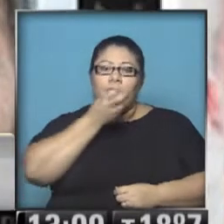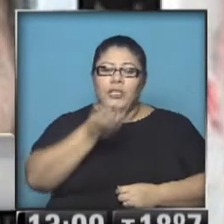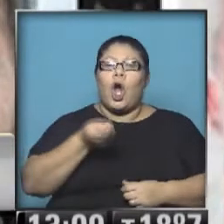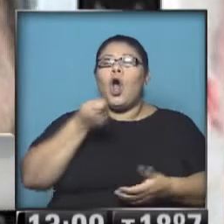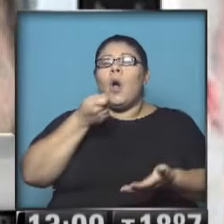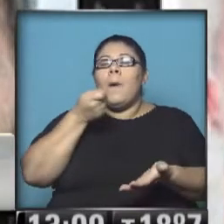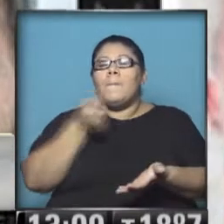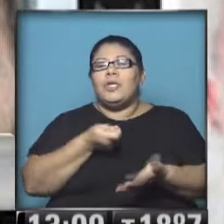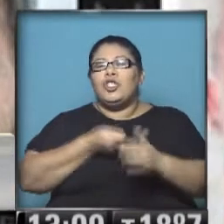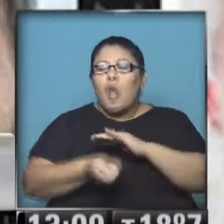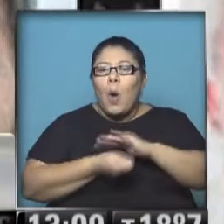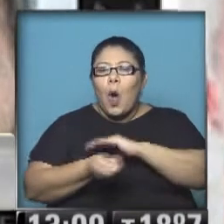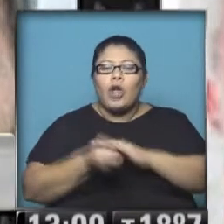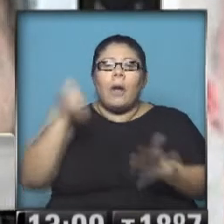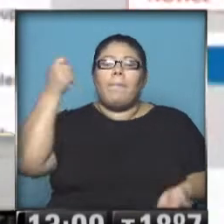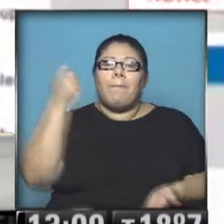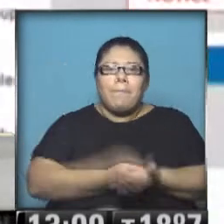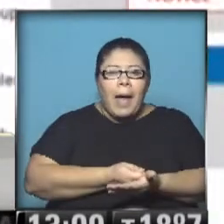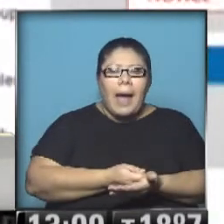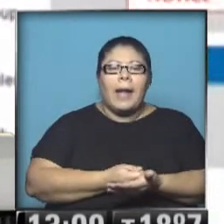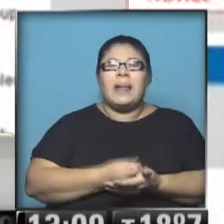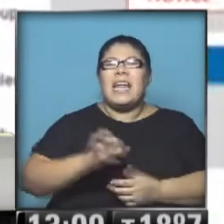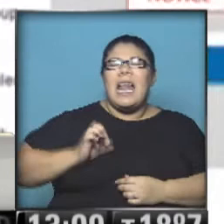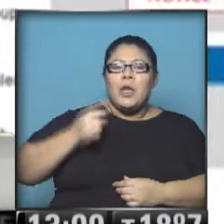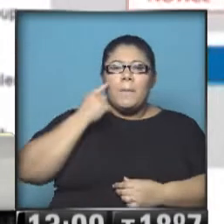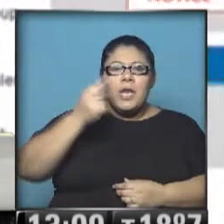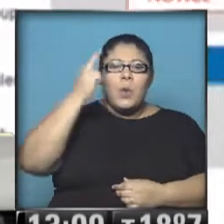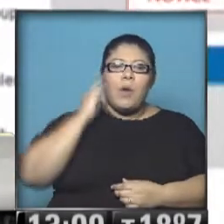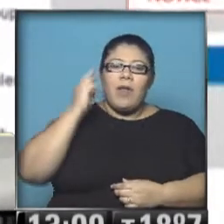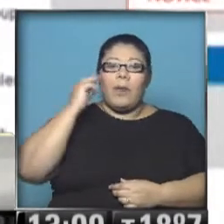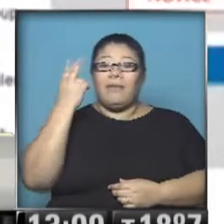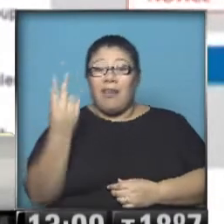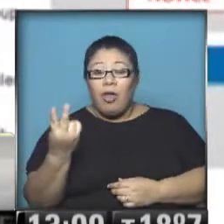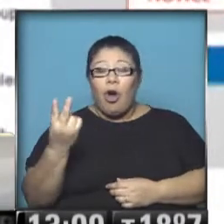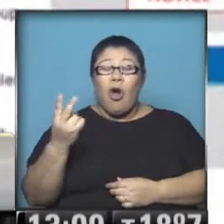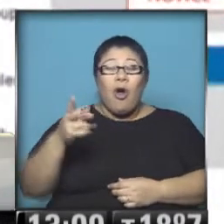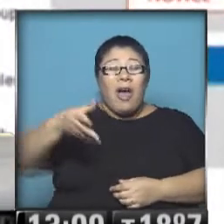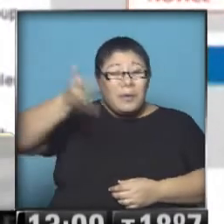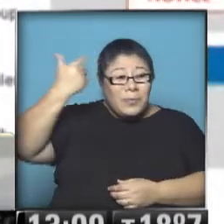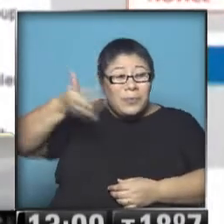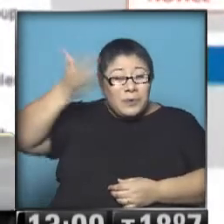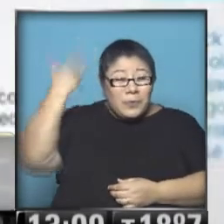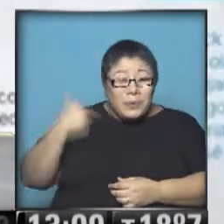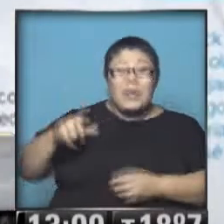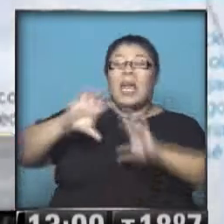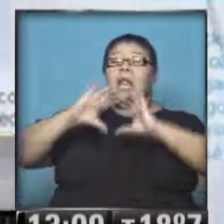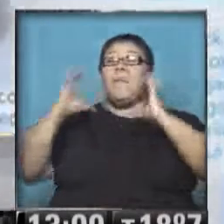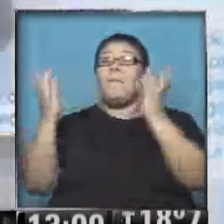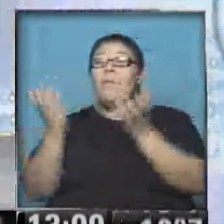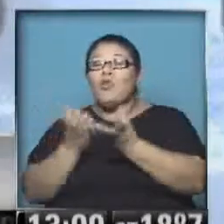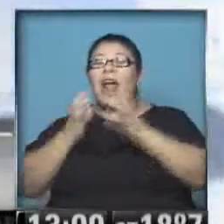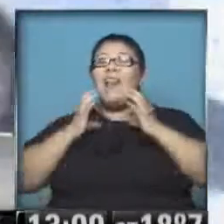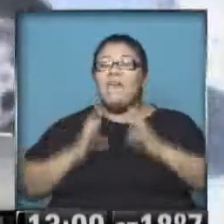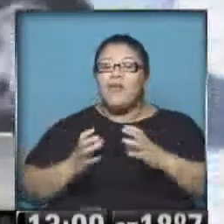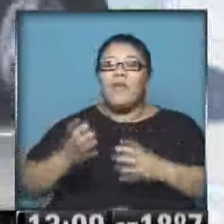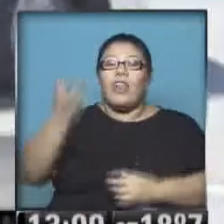sobornos en 1992, ya para el Mundial de Francia, el del 98. Imagínense,